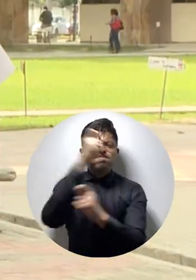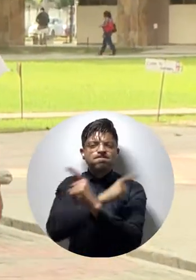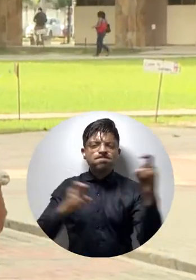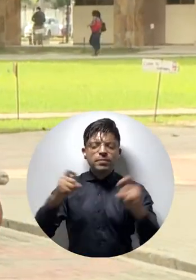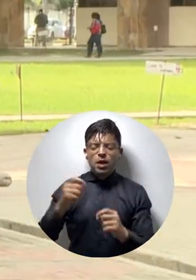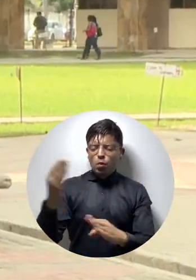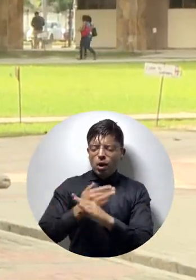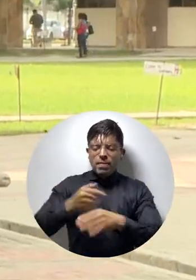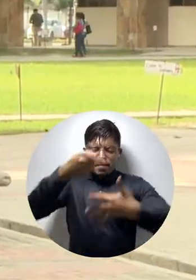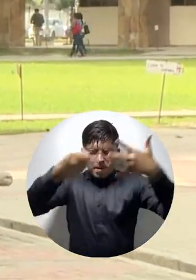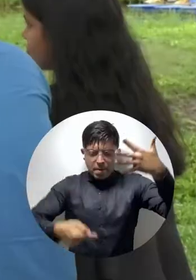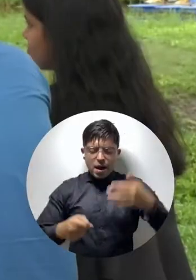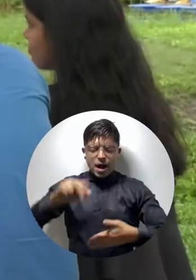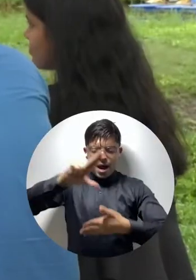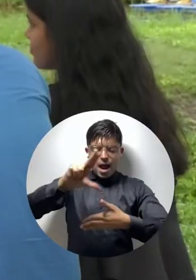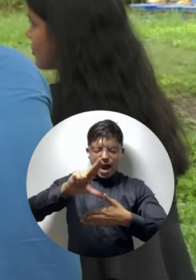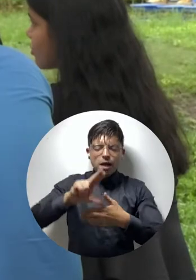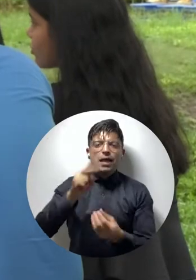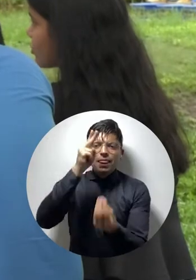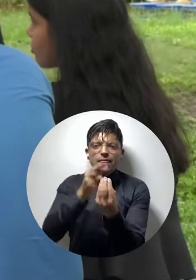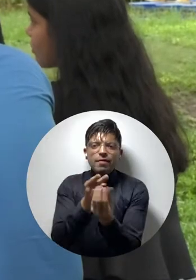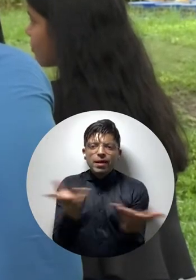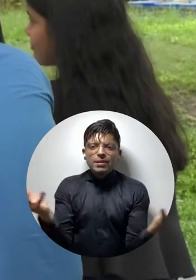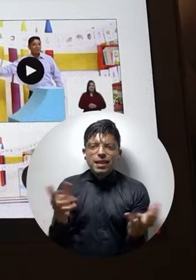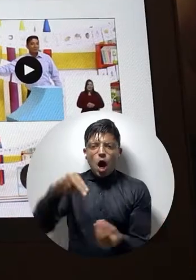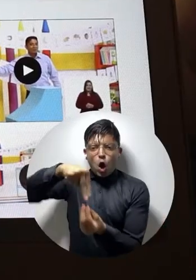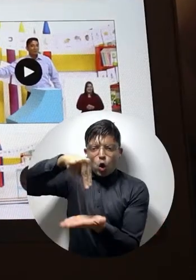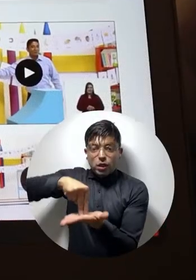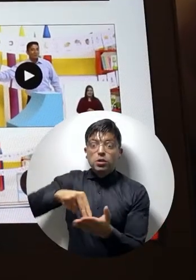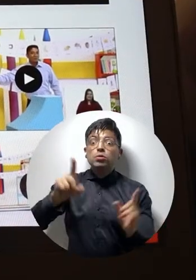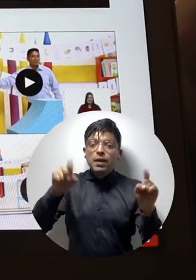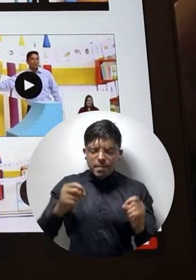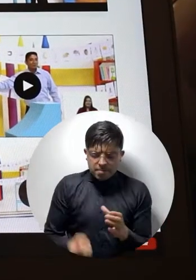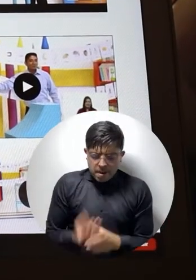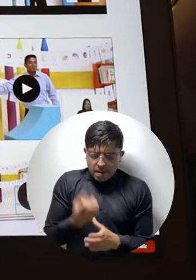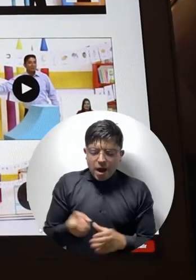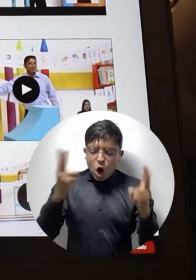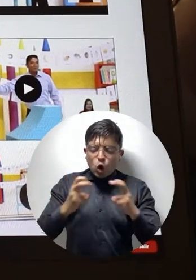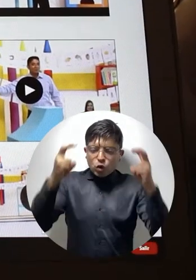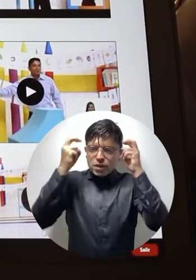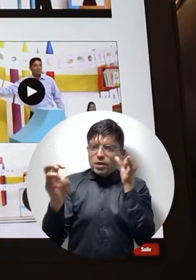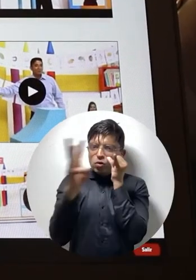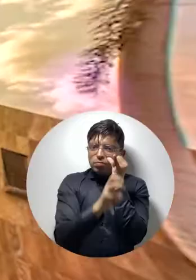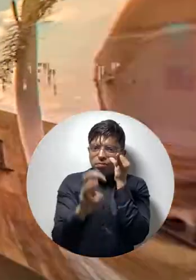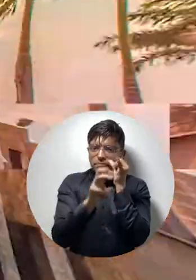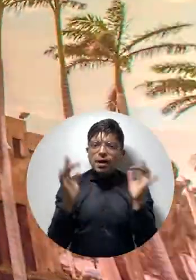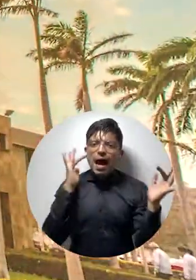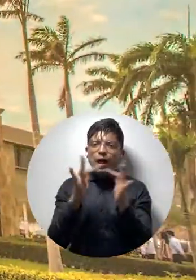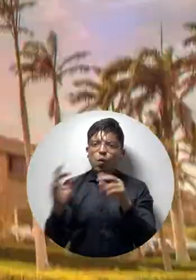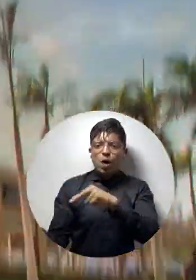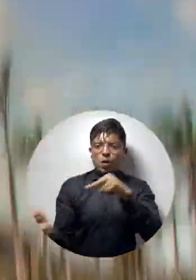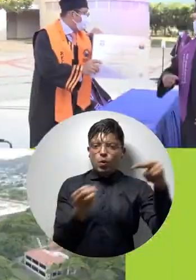problemáticas latinoamericanas en diversidad de contextos y generar conocimientos científicos sobre la educación.